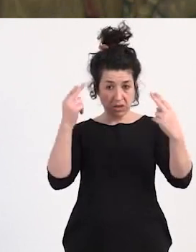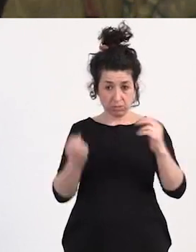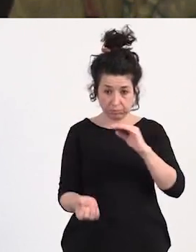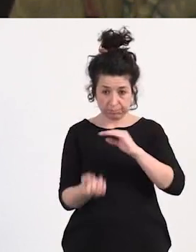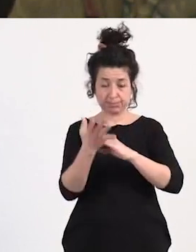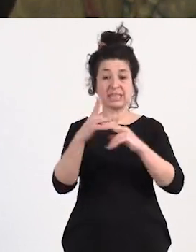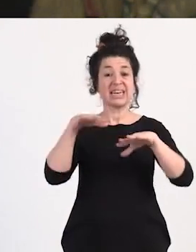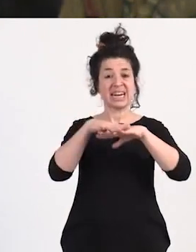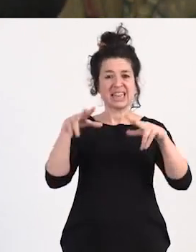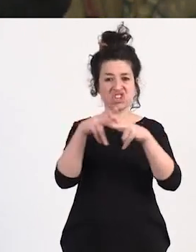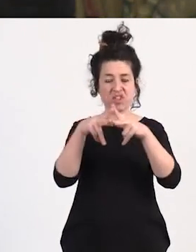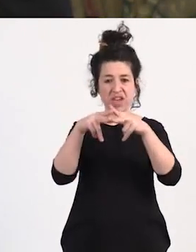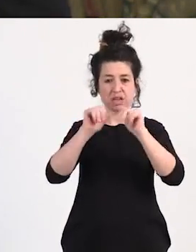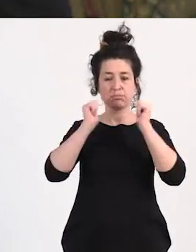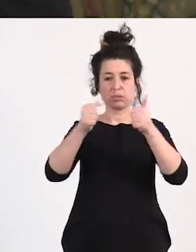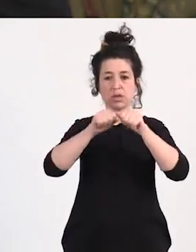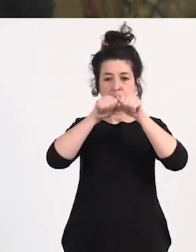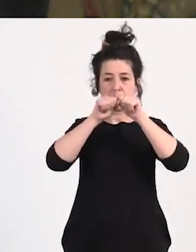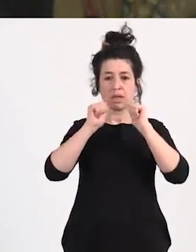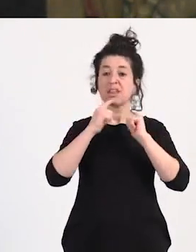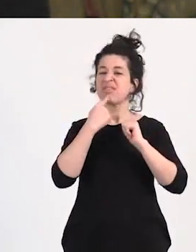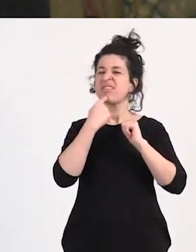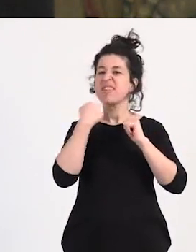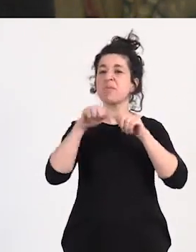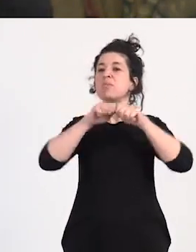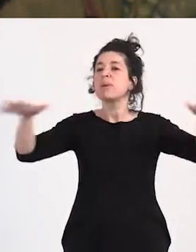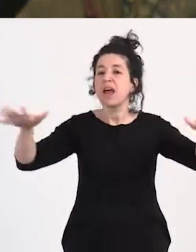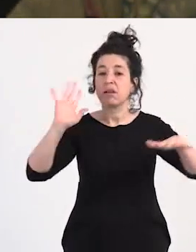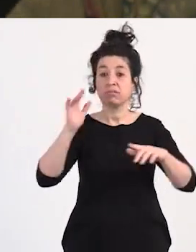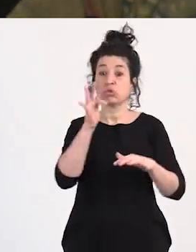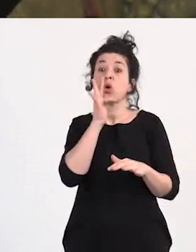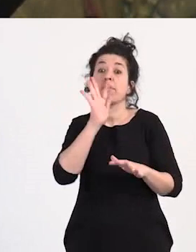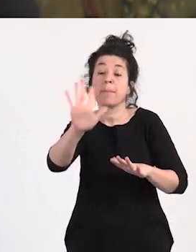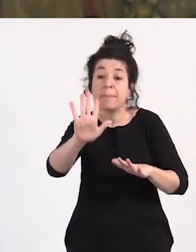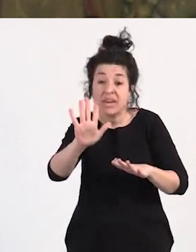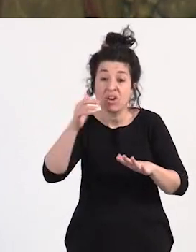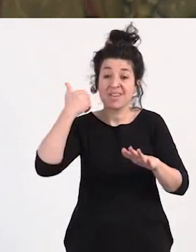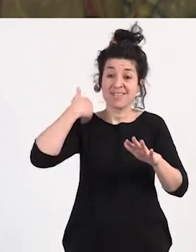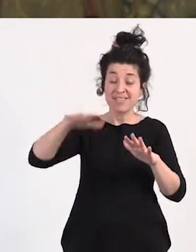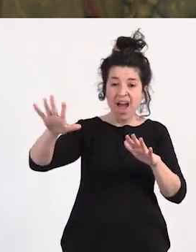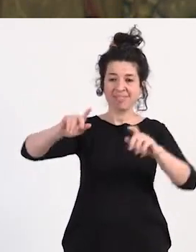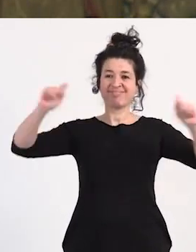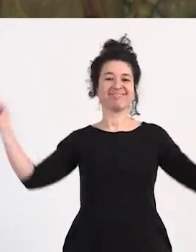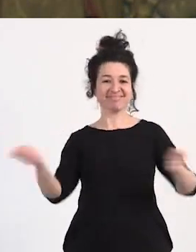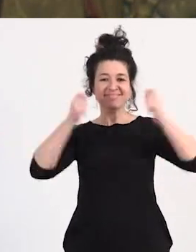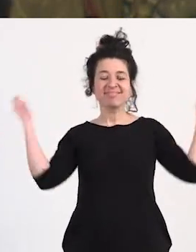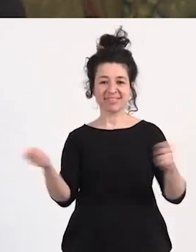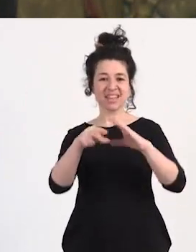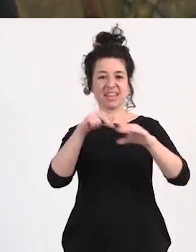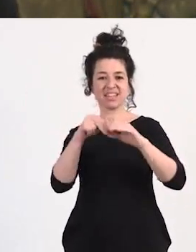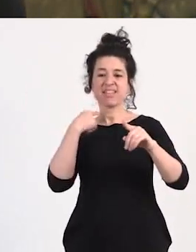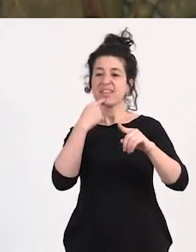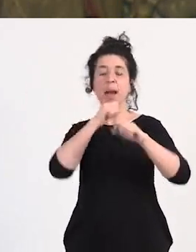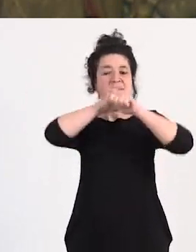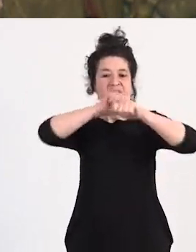lo subieron en las redes sociales decían que era viral todavía no era viral pero ya en el marketing de la exposición del video